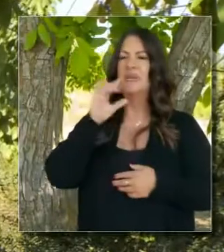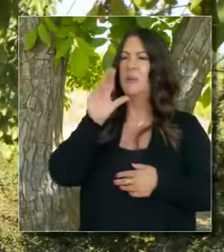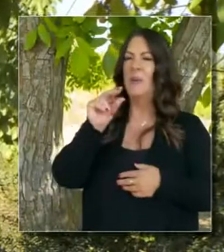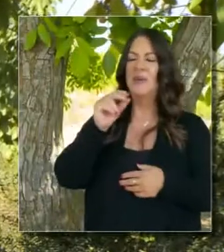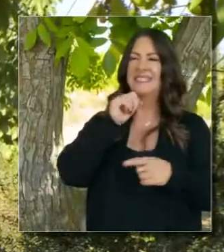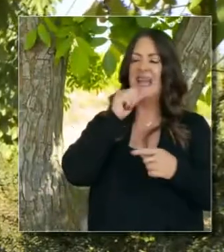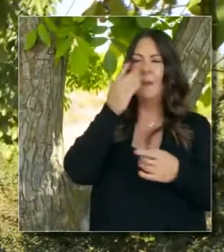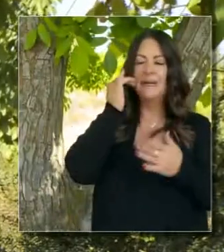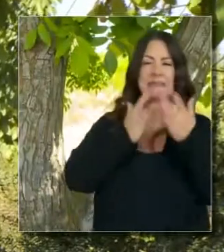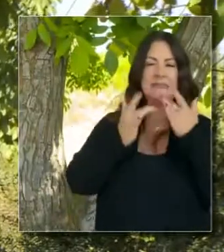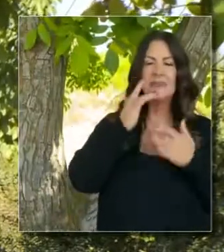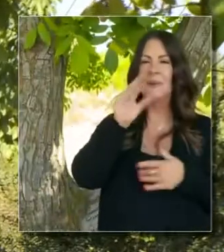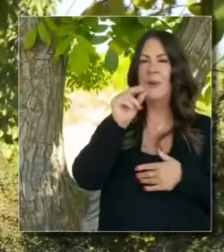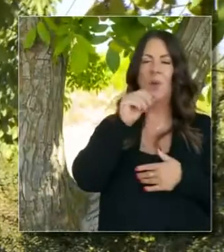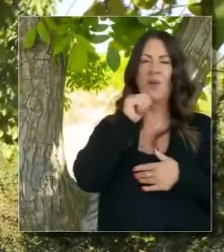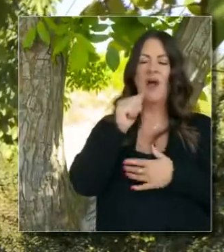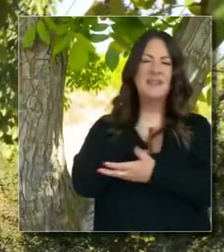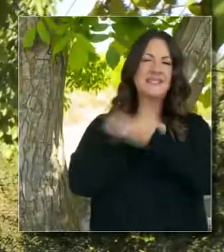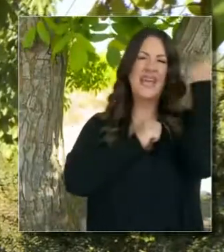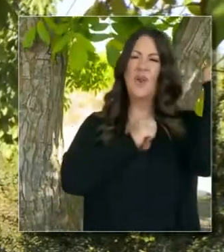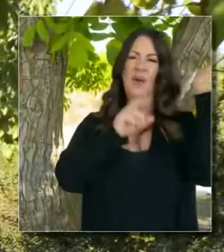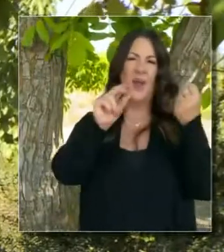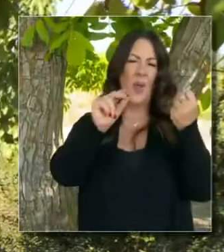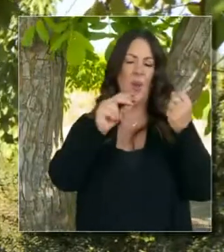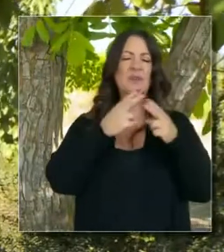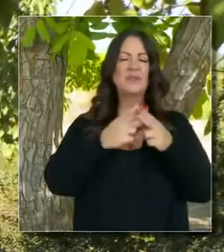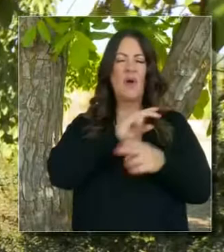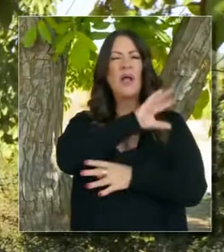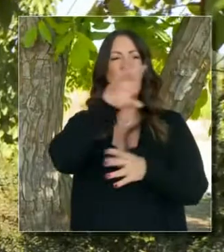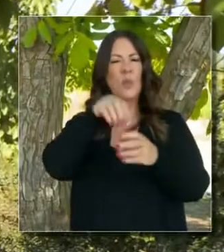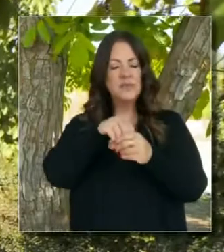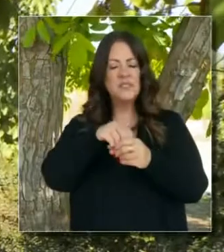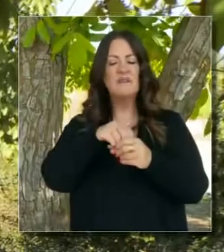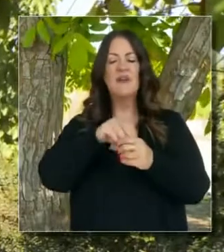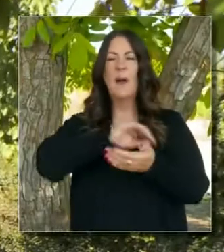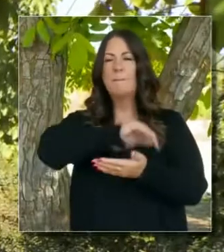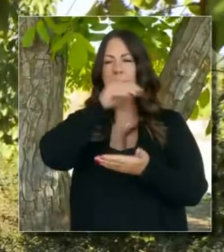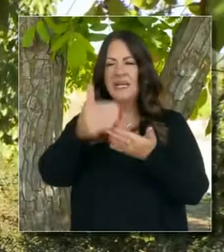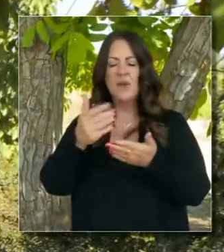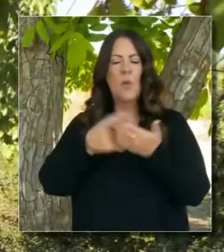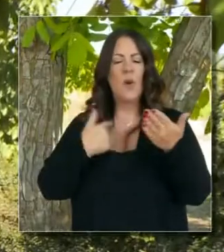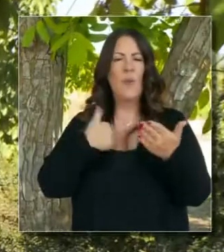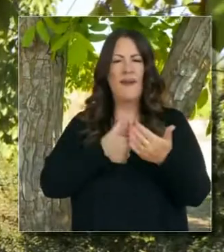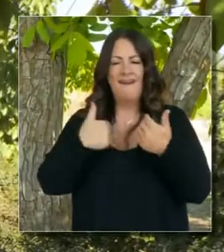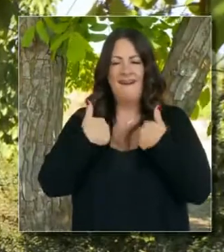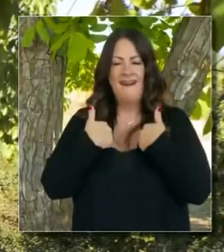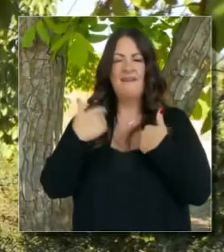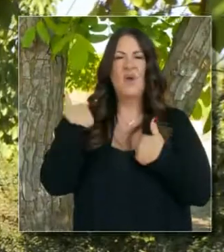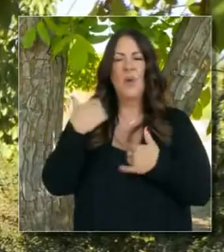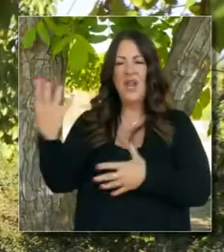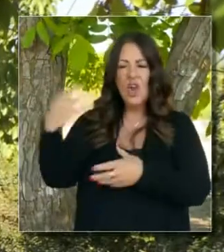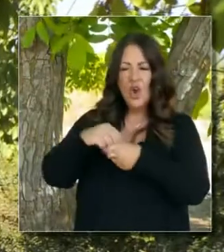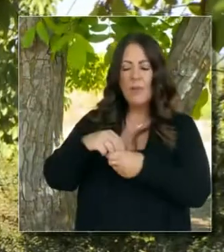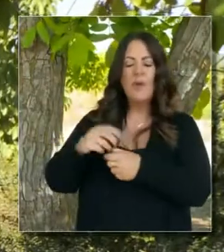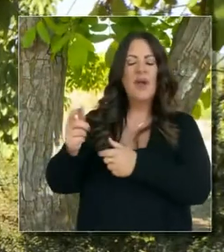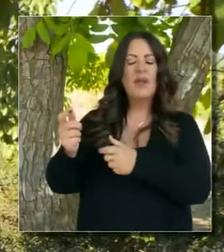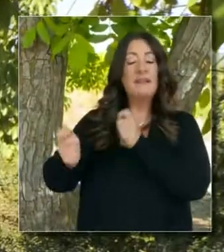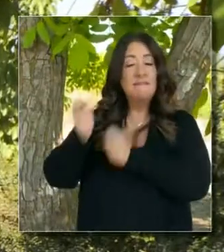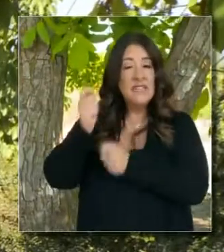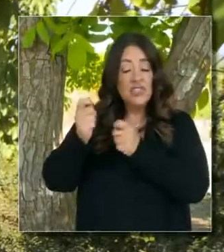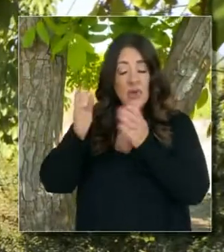trata de conservación, no de pensar, del modo de pensar de escasez o de quitar cosas, sino de abundancia, de incorporar a